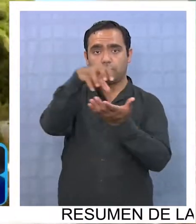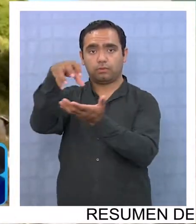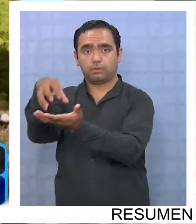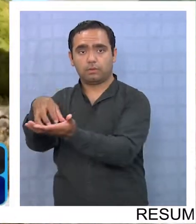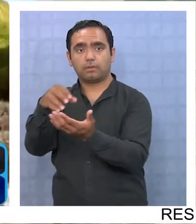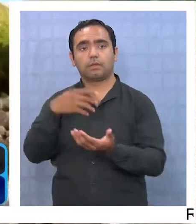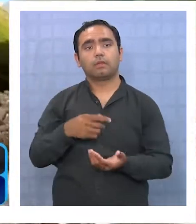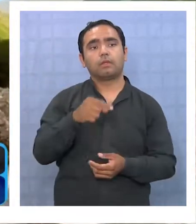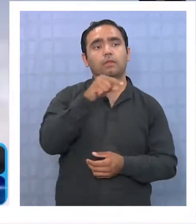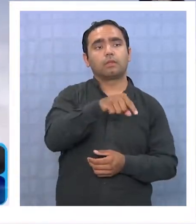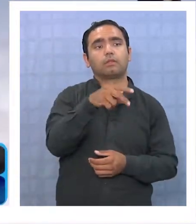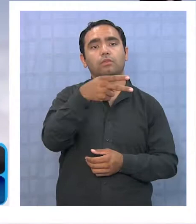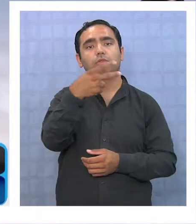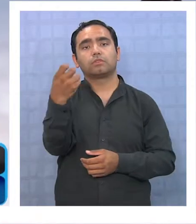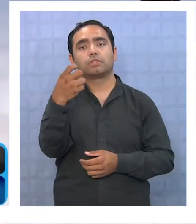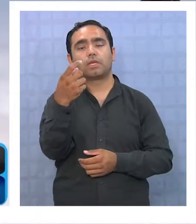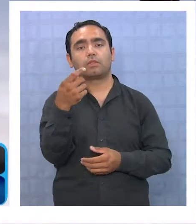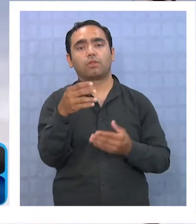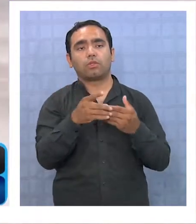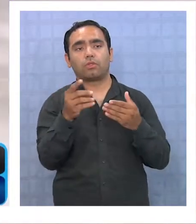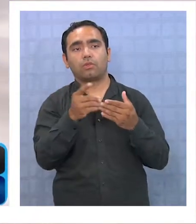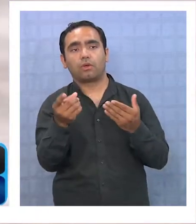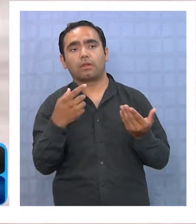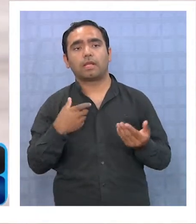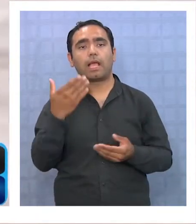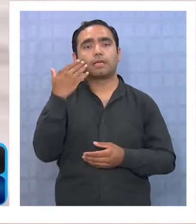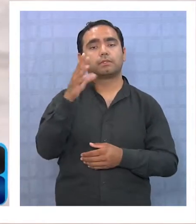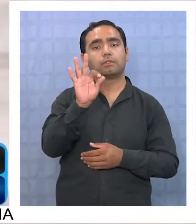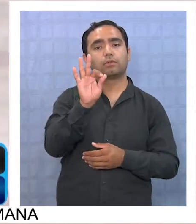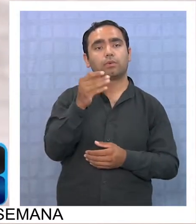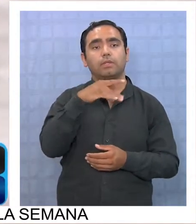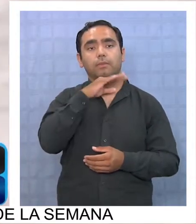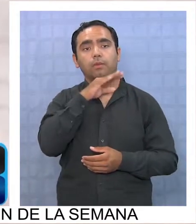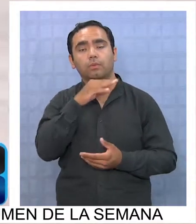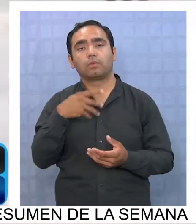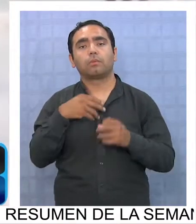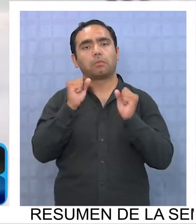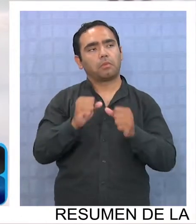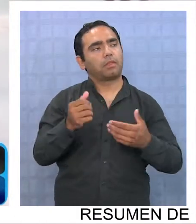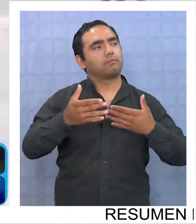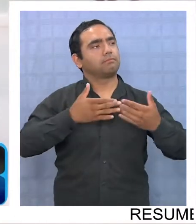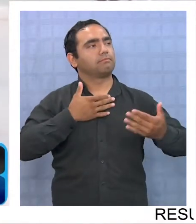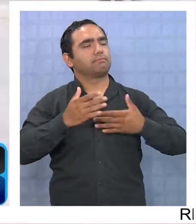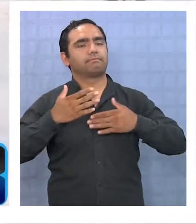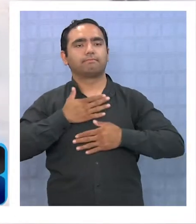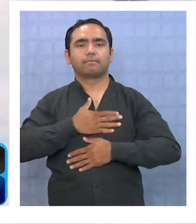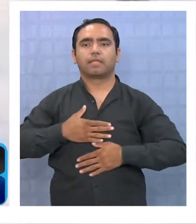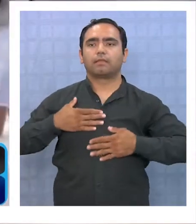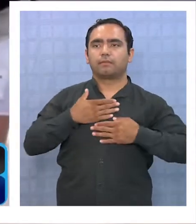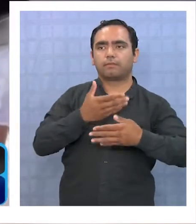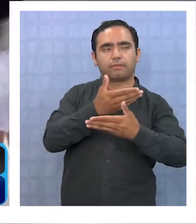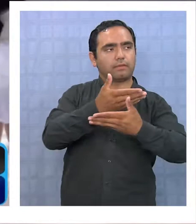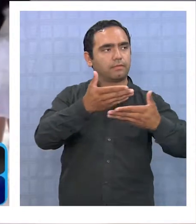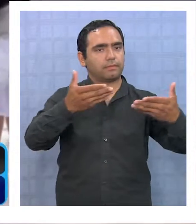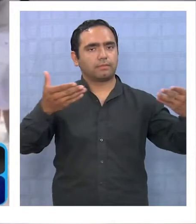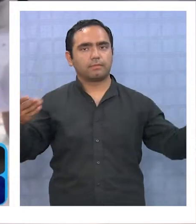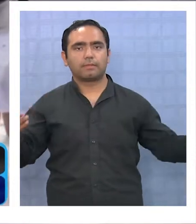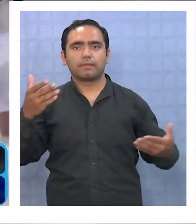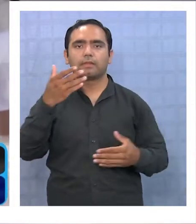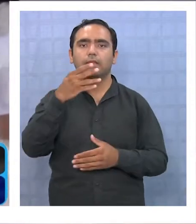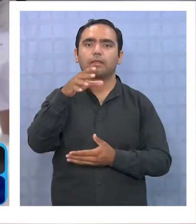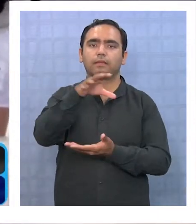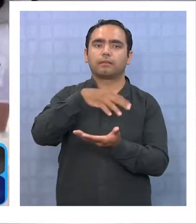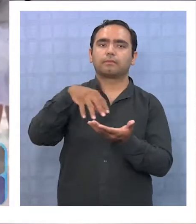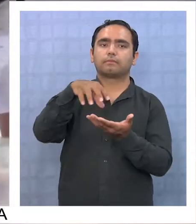nortinas, el cual no superaría los 200 dólares. Y en casi 50 minutos ya podría estar disfrutando de los encantadores paisajes